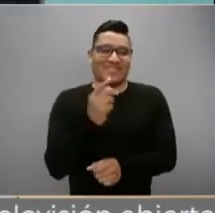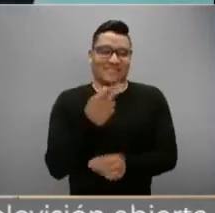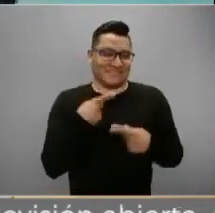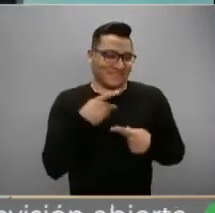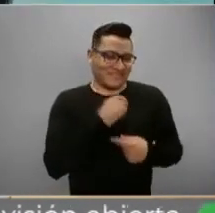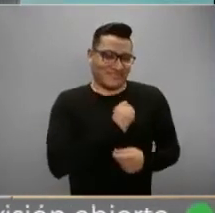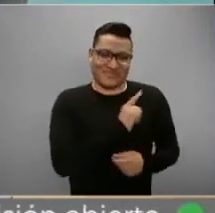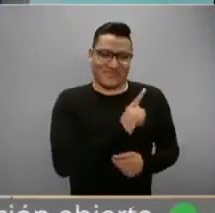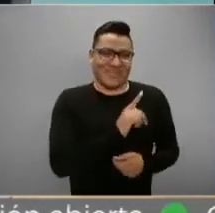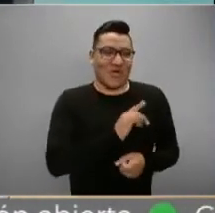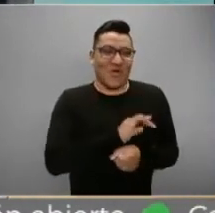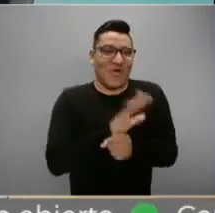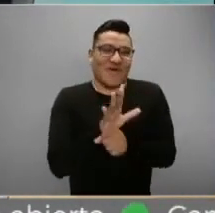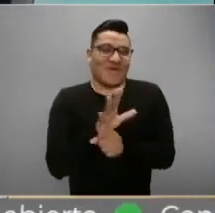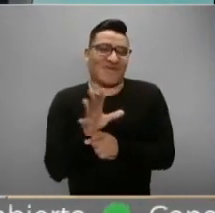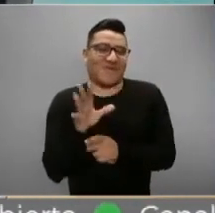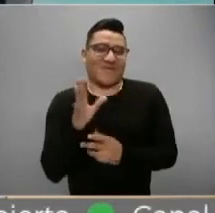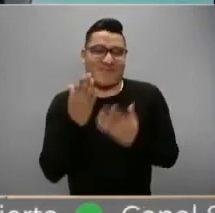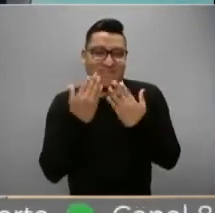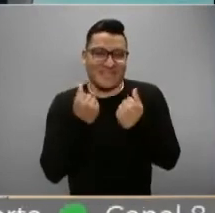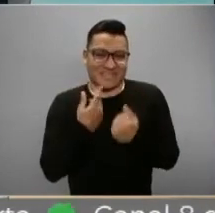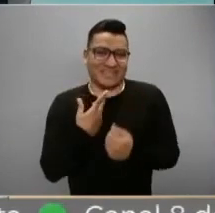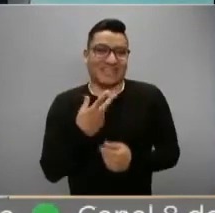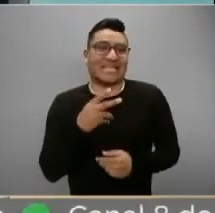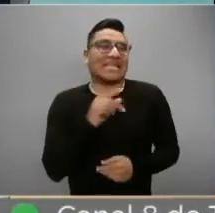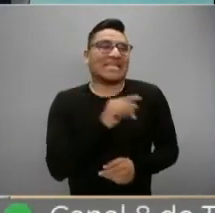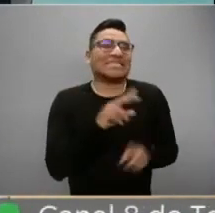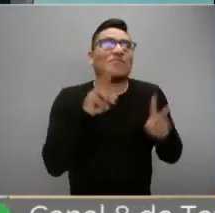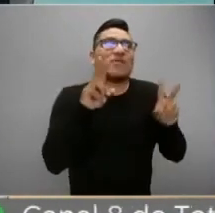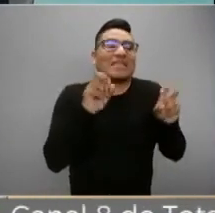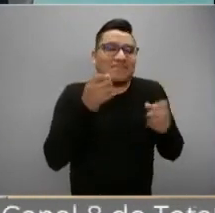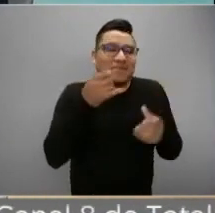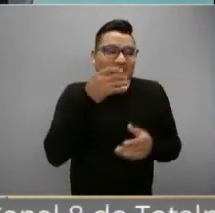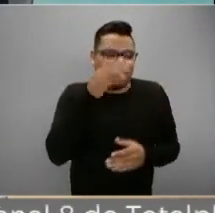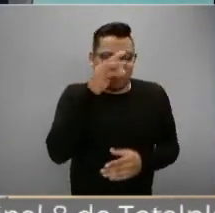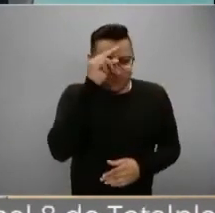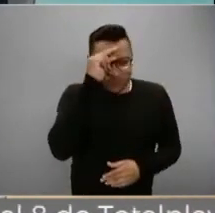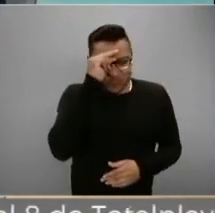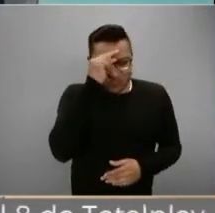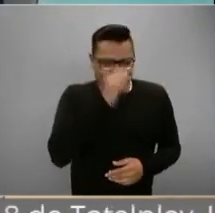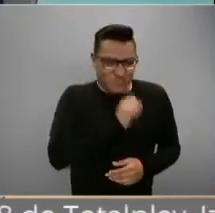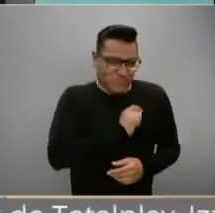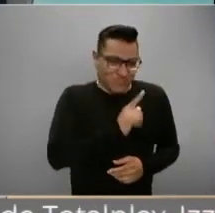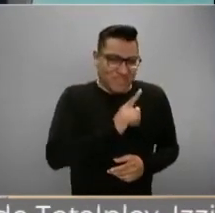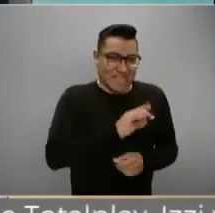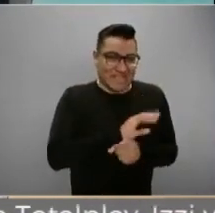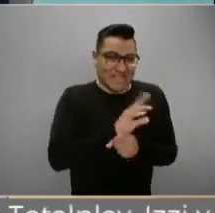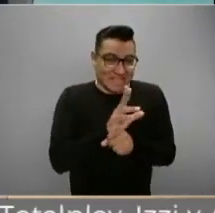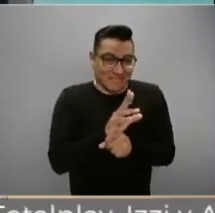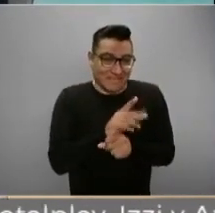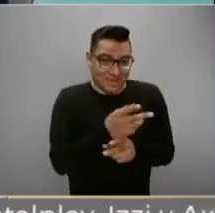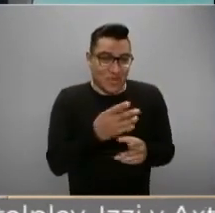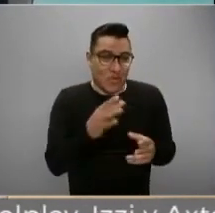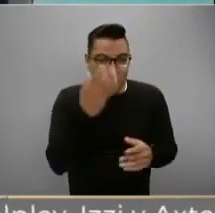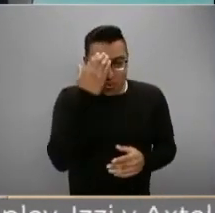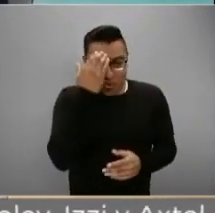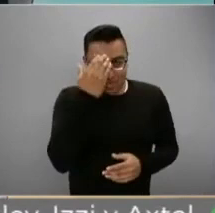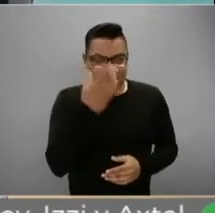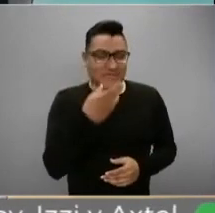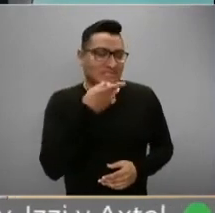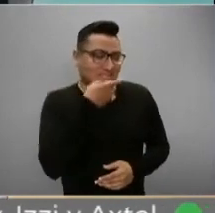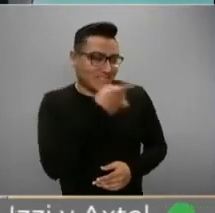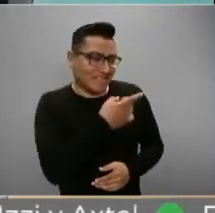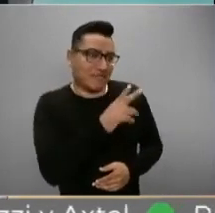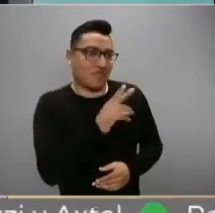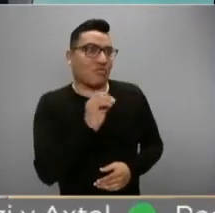coronavirus, ni queremos que tengan, son conocimientos sobre el coronavirus. Y lo peor que te puede pasar es que te digan, no lo digas, porque al